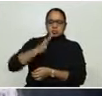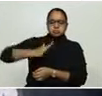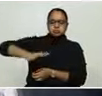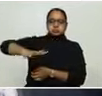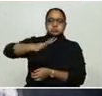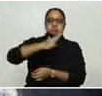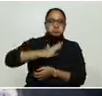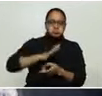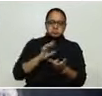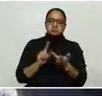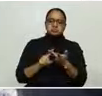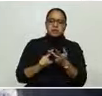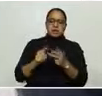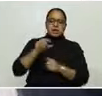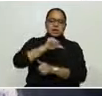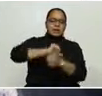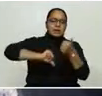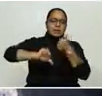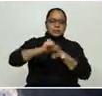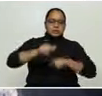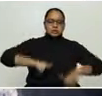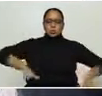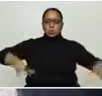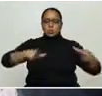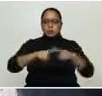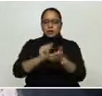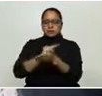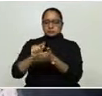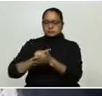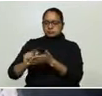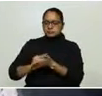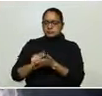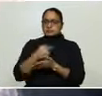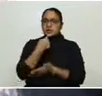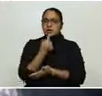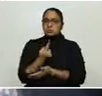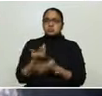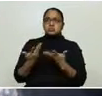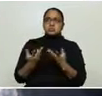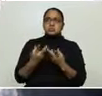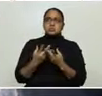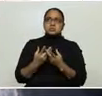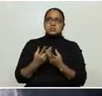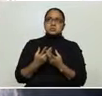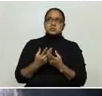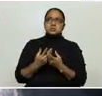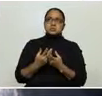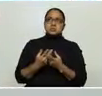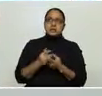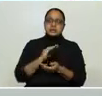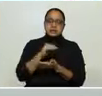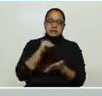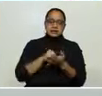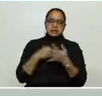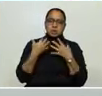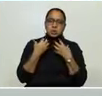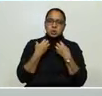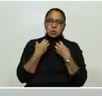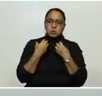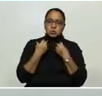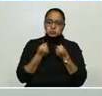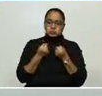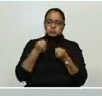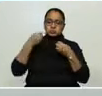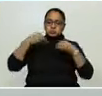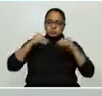el proceso de desinfectar centros comerciales, los hospitales.